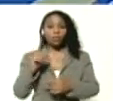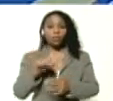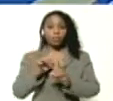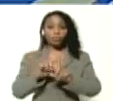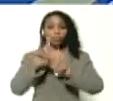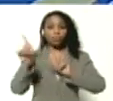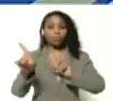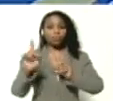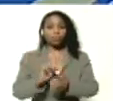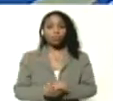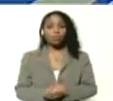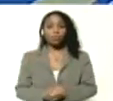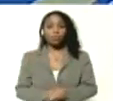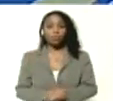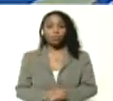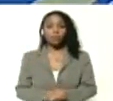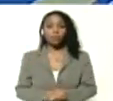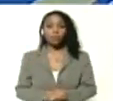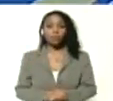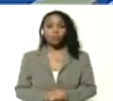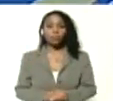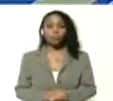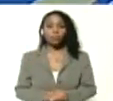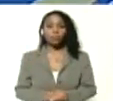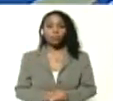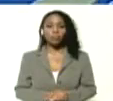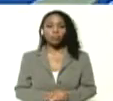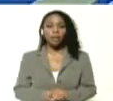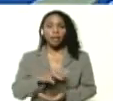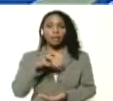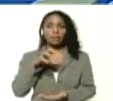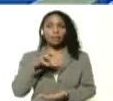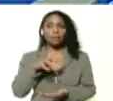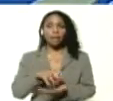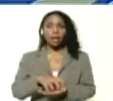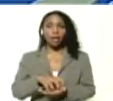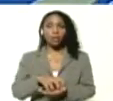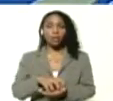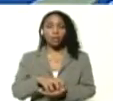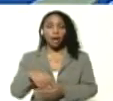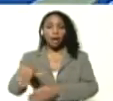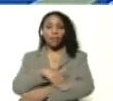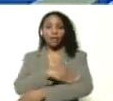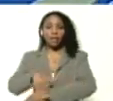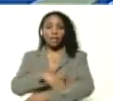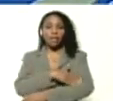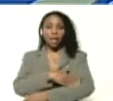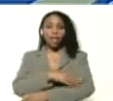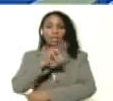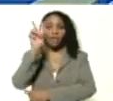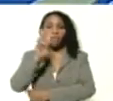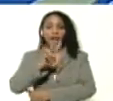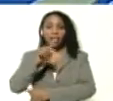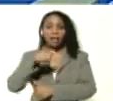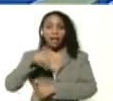el pollito allí en la avenida intercomunal del valle